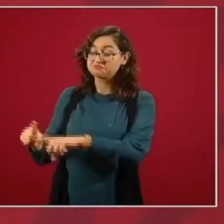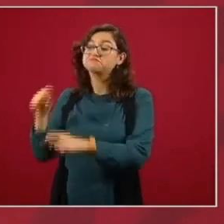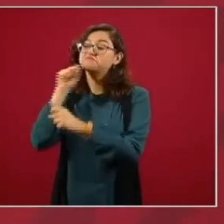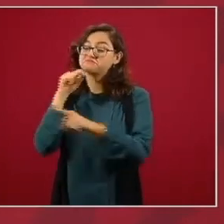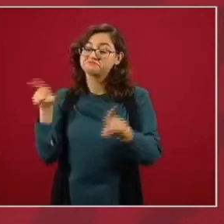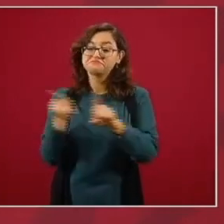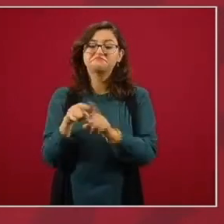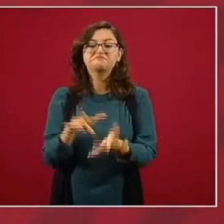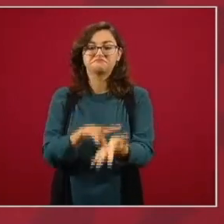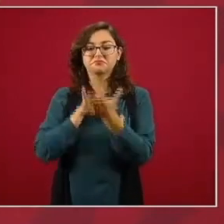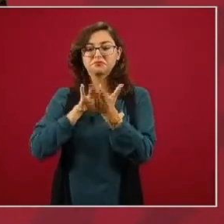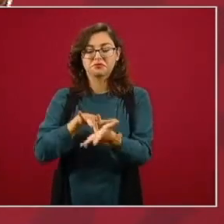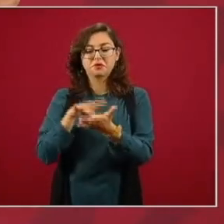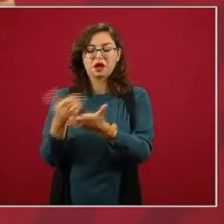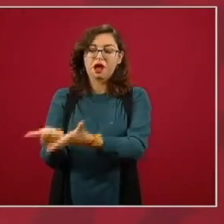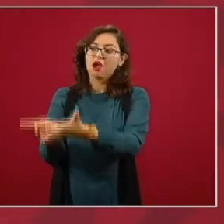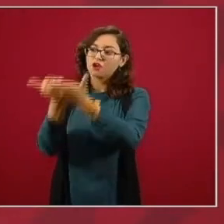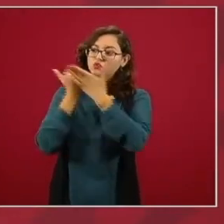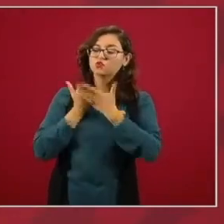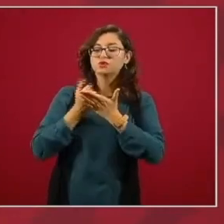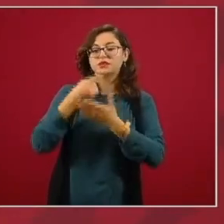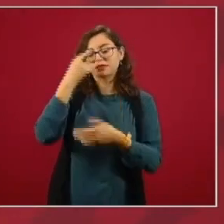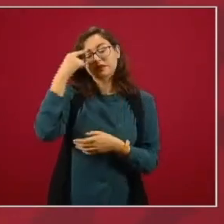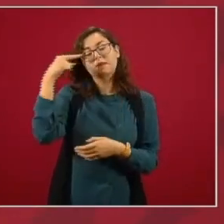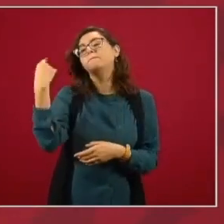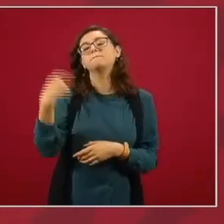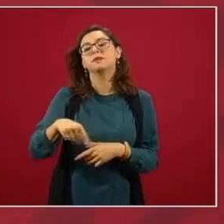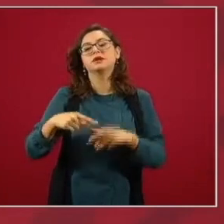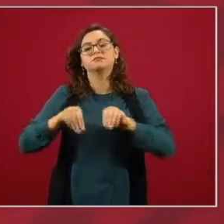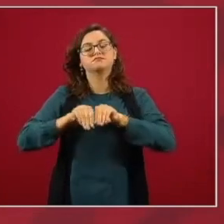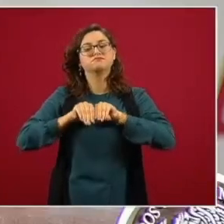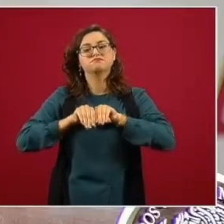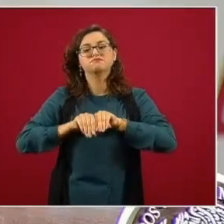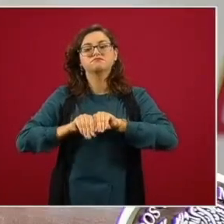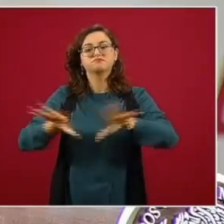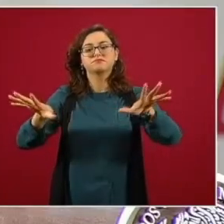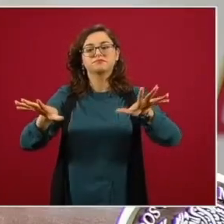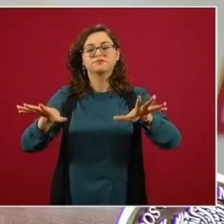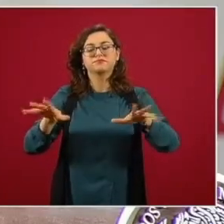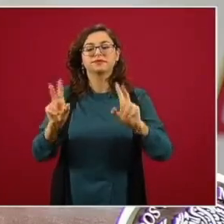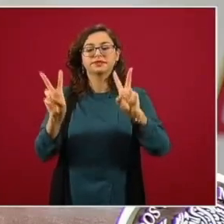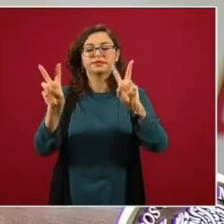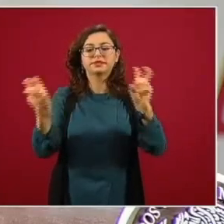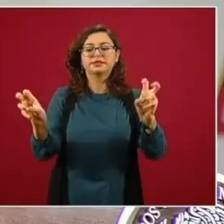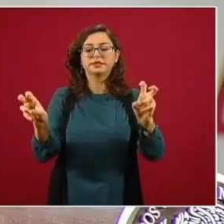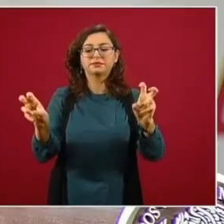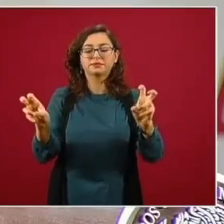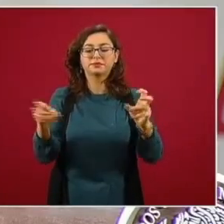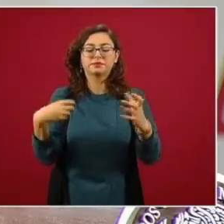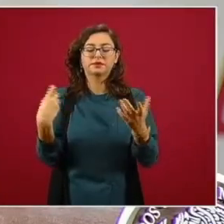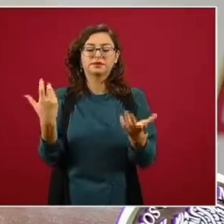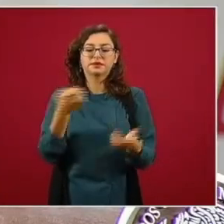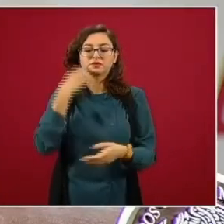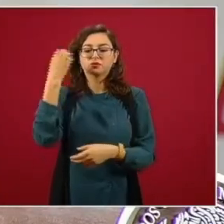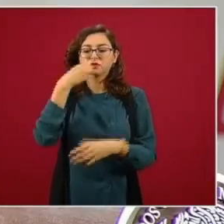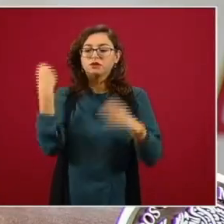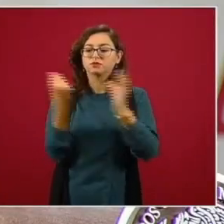que nos van a ayudar para la transmisión de clases